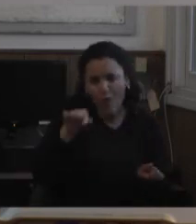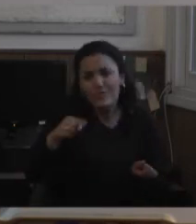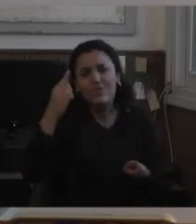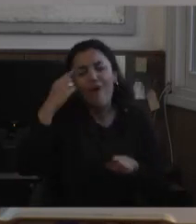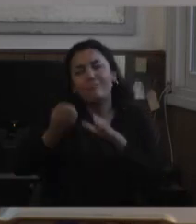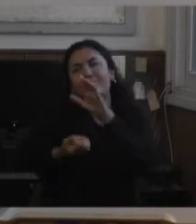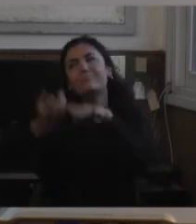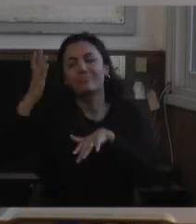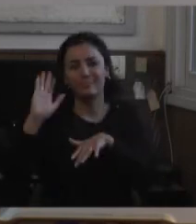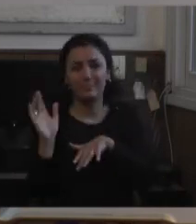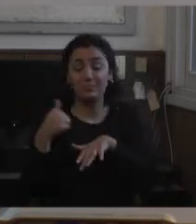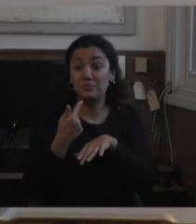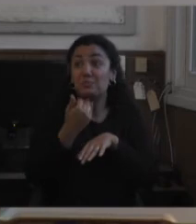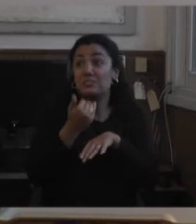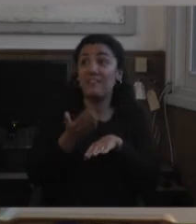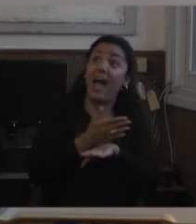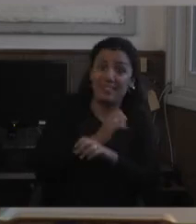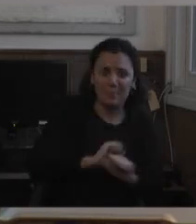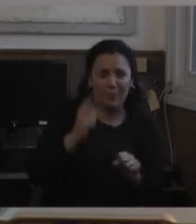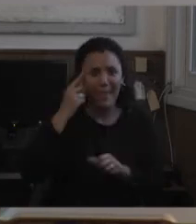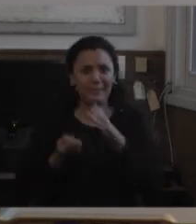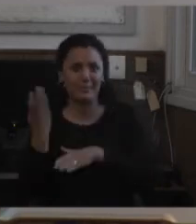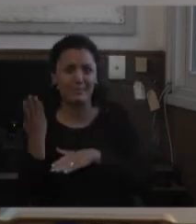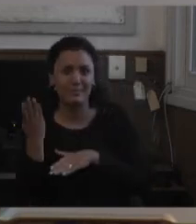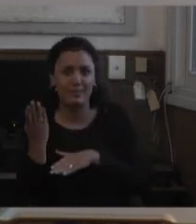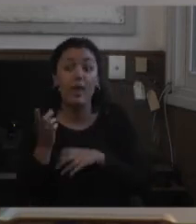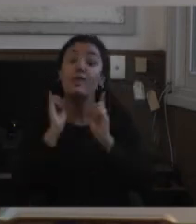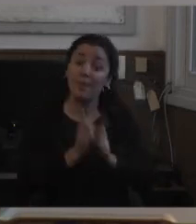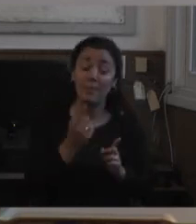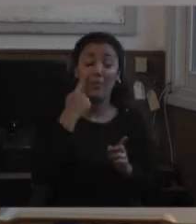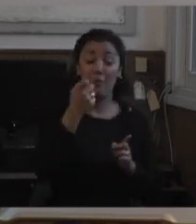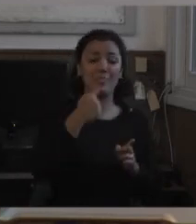cosas creativas que no sabías que tenías y sabés que no sabés